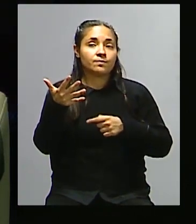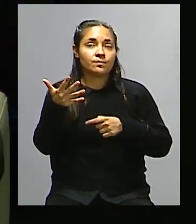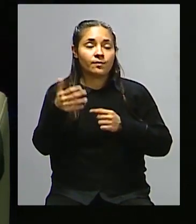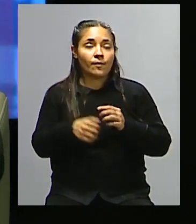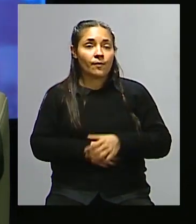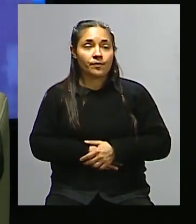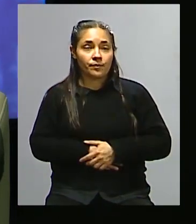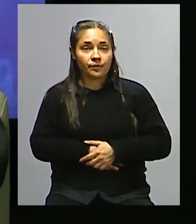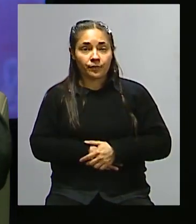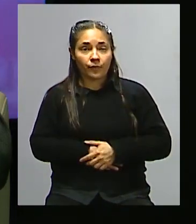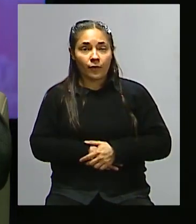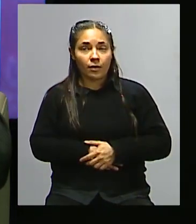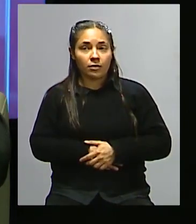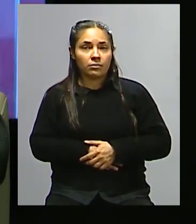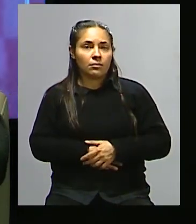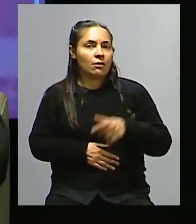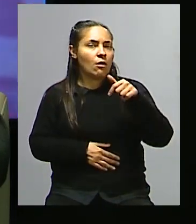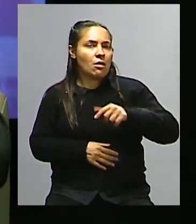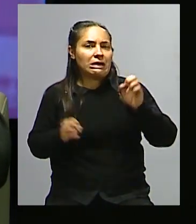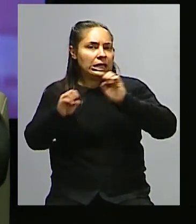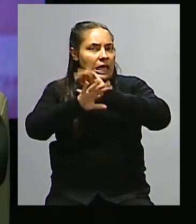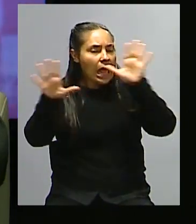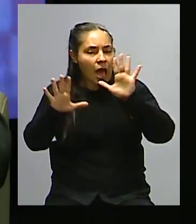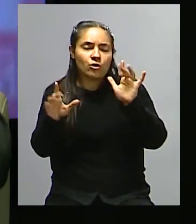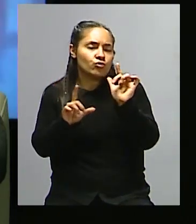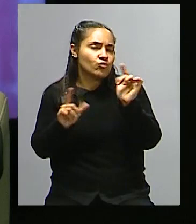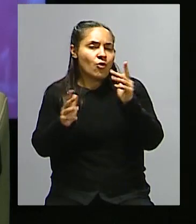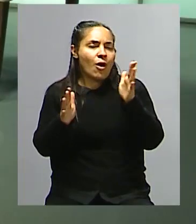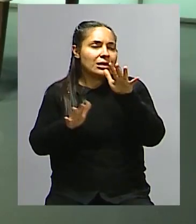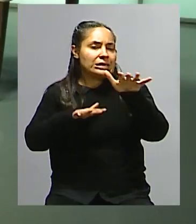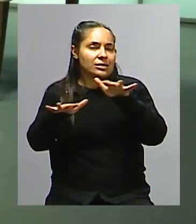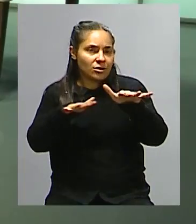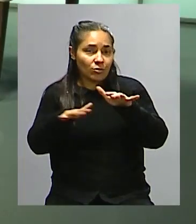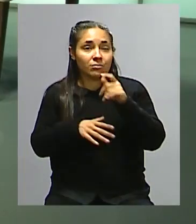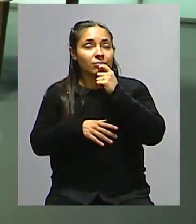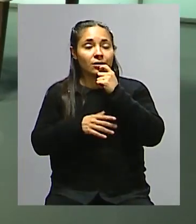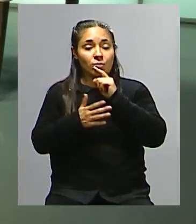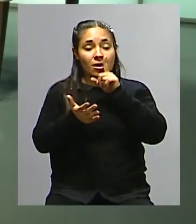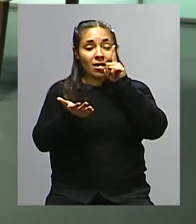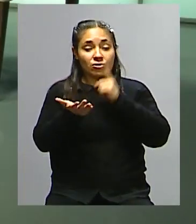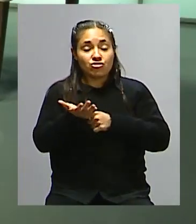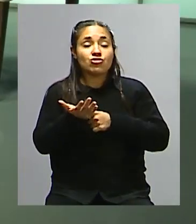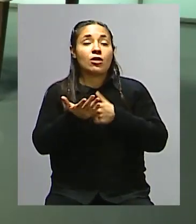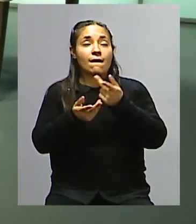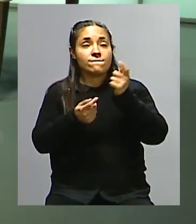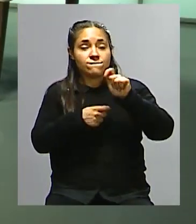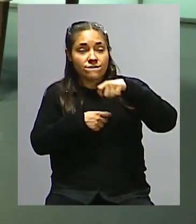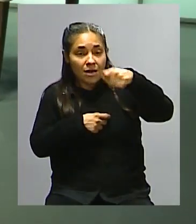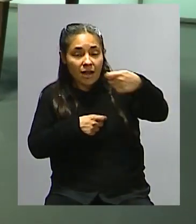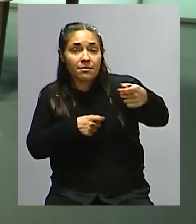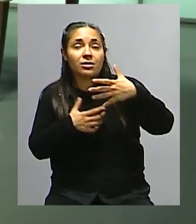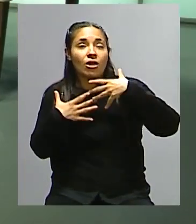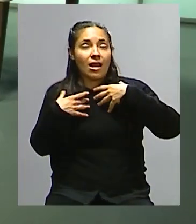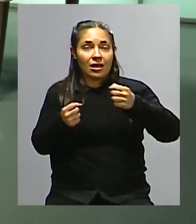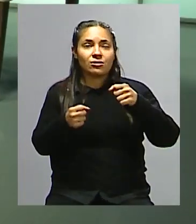prácticamente no tengas muy claro un montón de esquemas. Tomar decisiones y avanzar sobre los sistemas de financiamiento de la salud